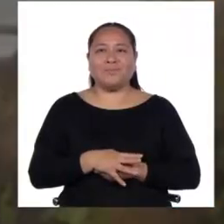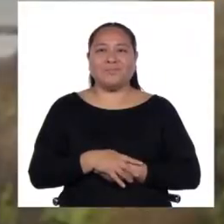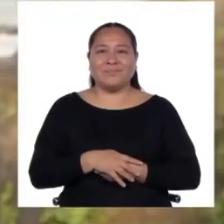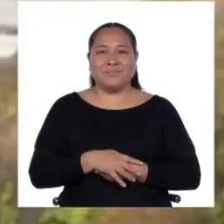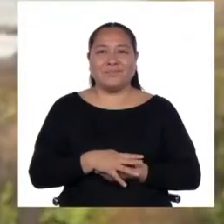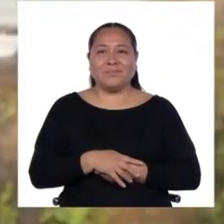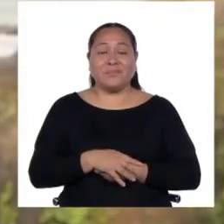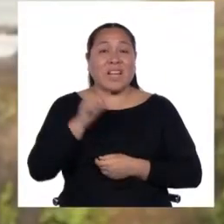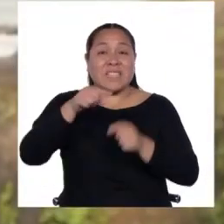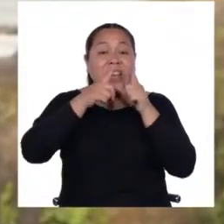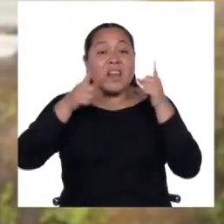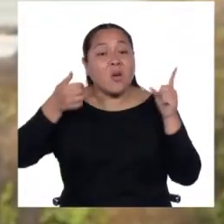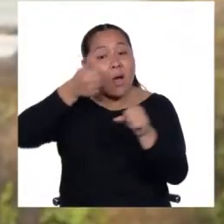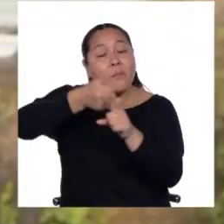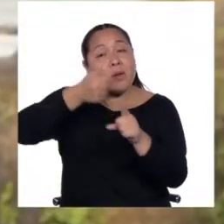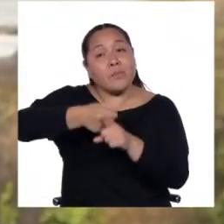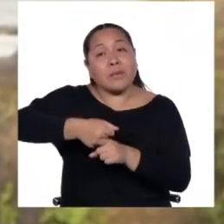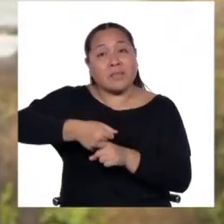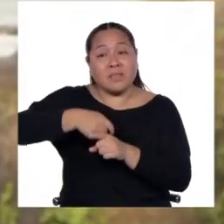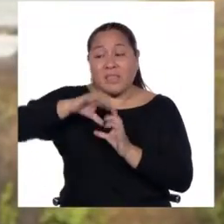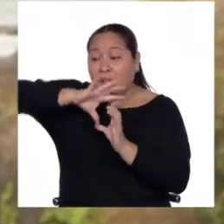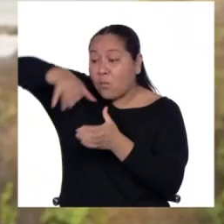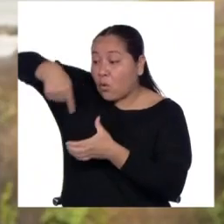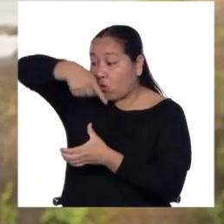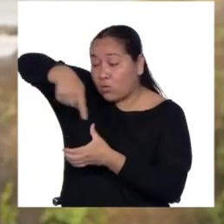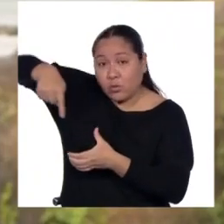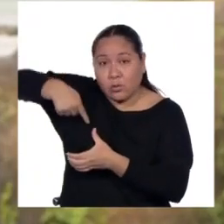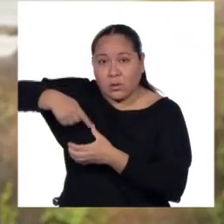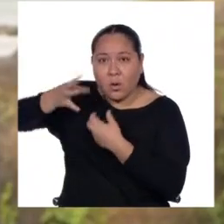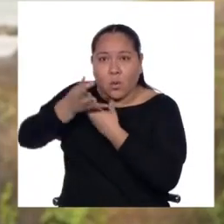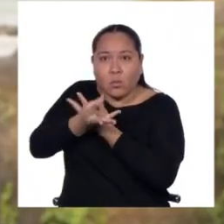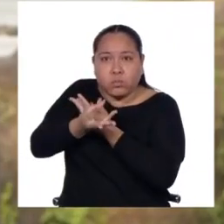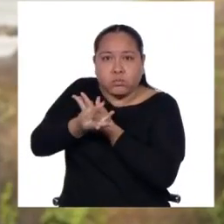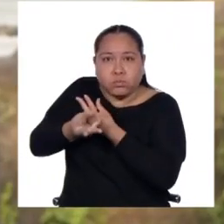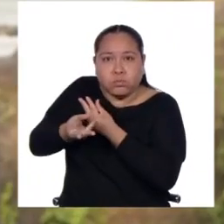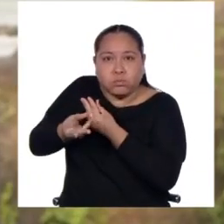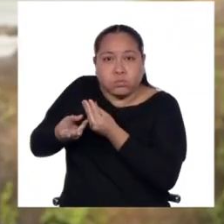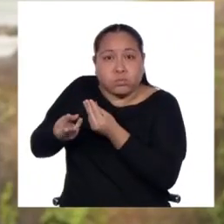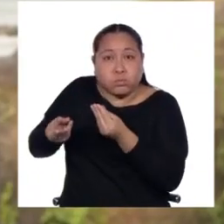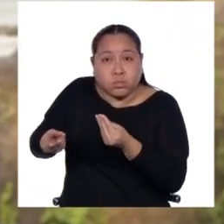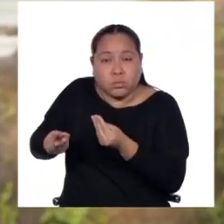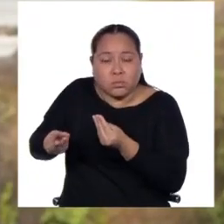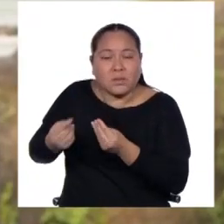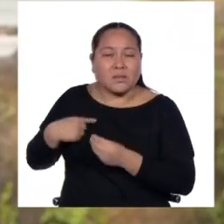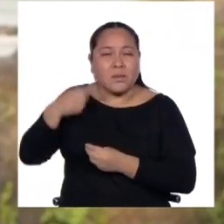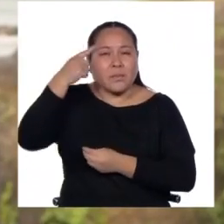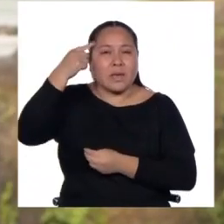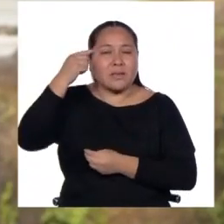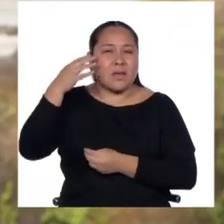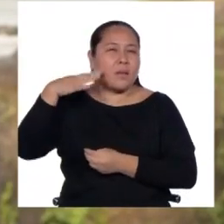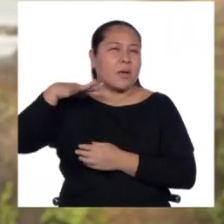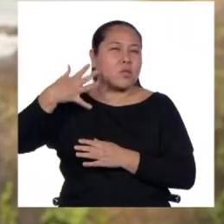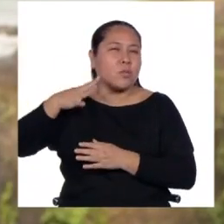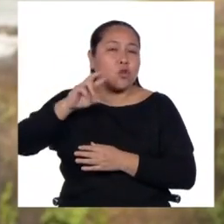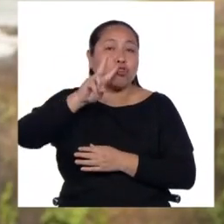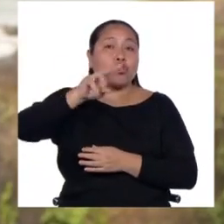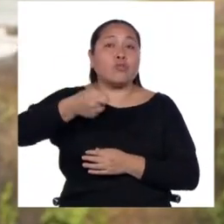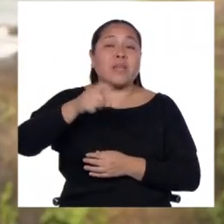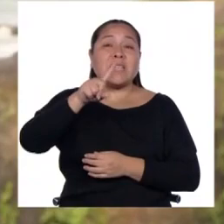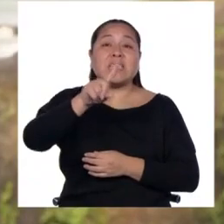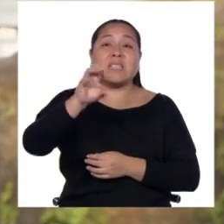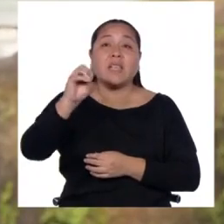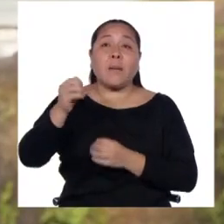Si las lenguas originarias del mundo siguen desapareciendo al ritmo que lo están haciendo se estima que para el año 2100